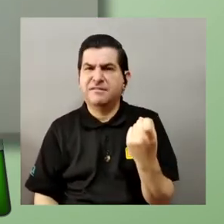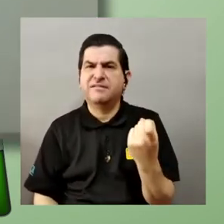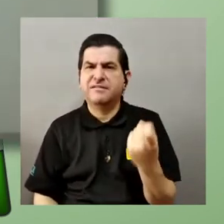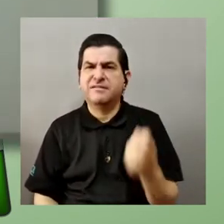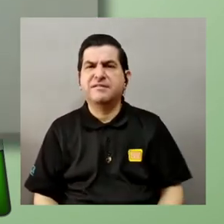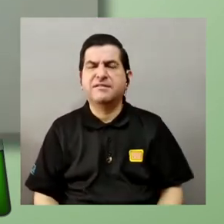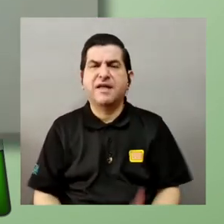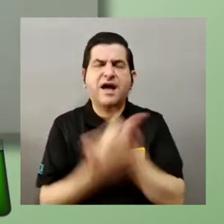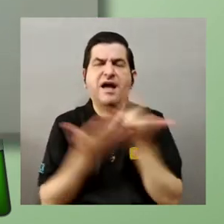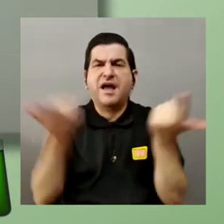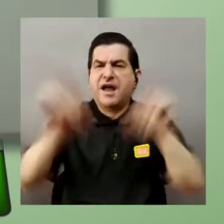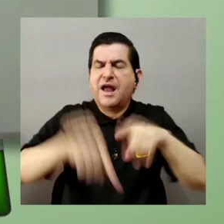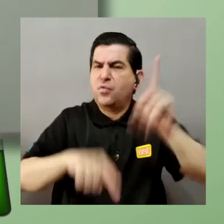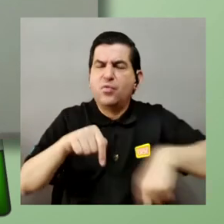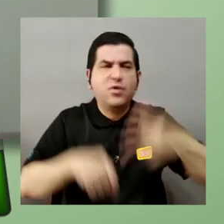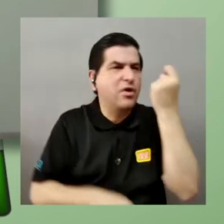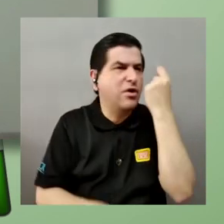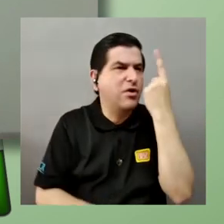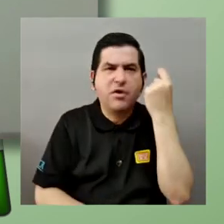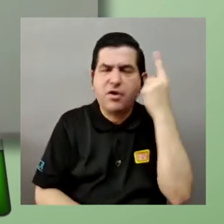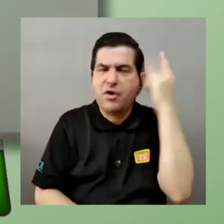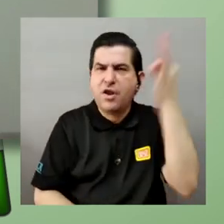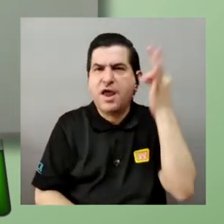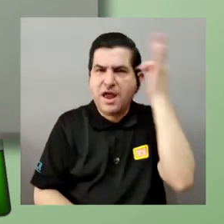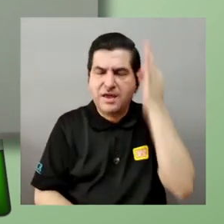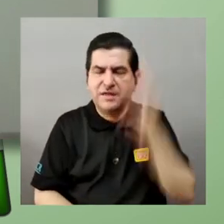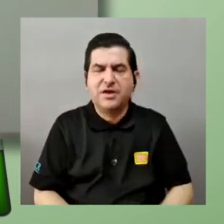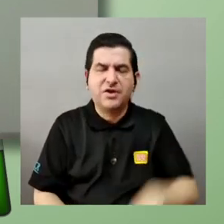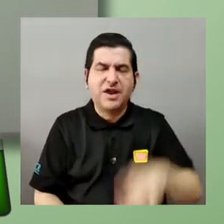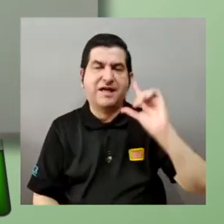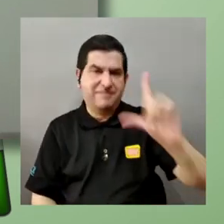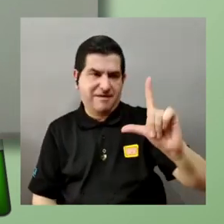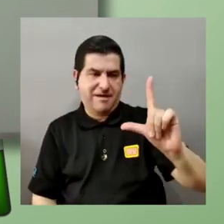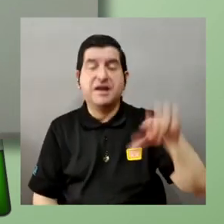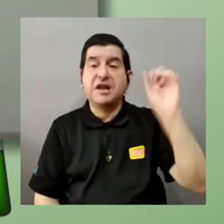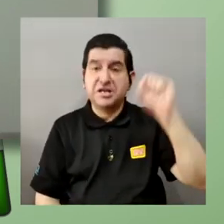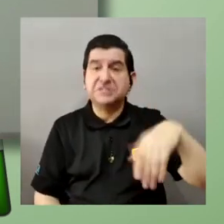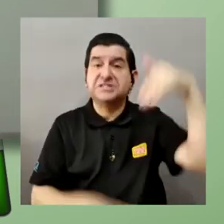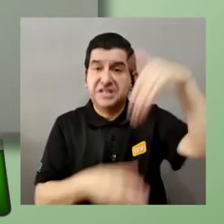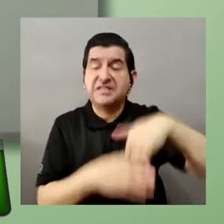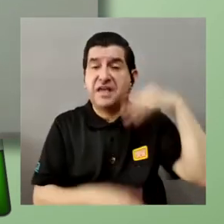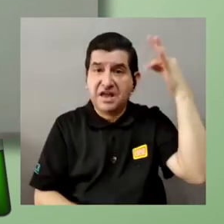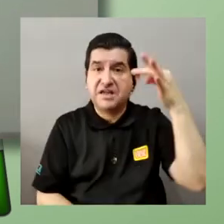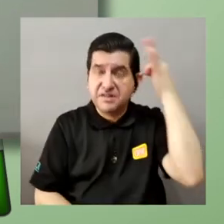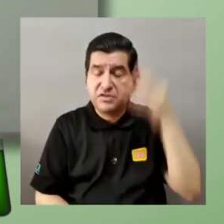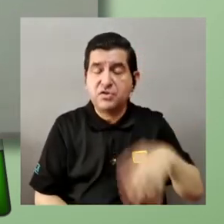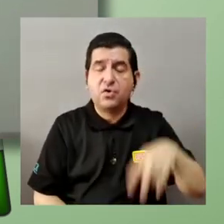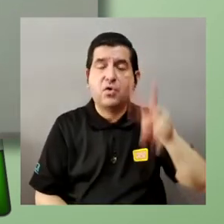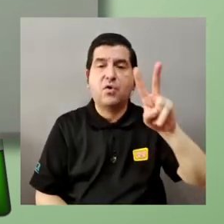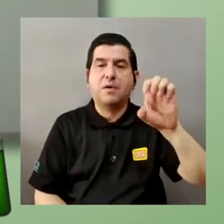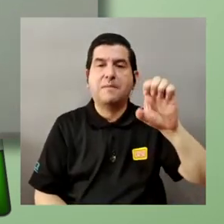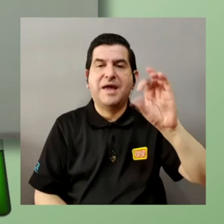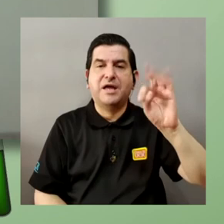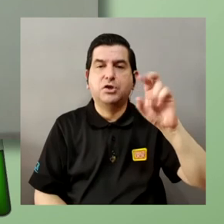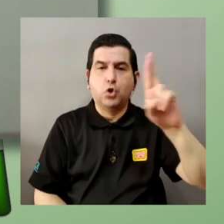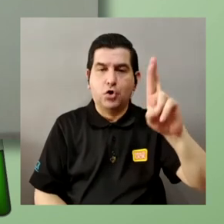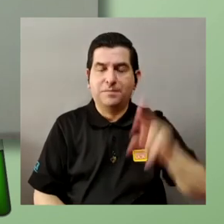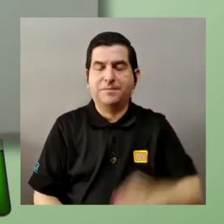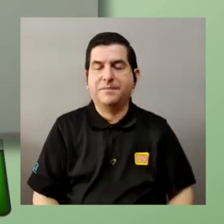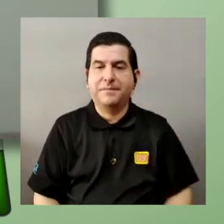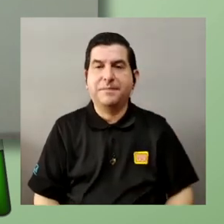hay ciertos casos que no se pueden entender dentro de la teoría lagrangiana y si se entienden dentro de la teoría vectorial